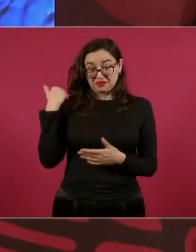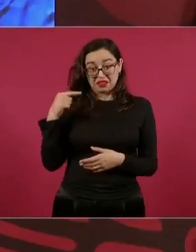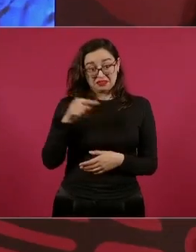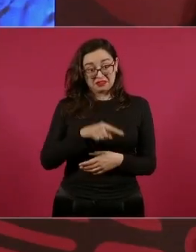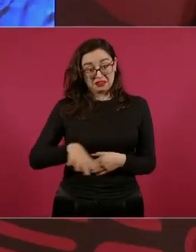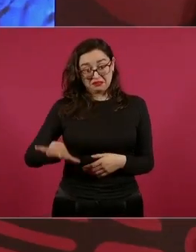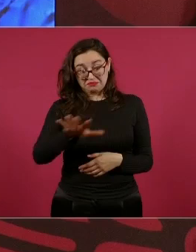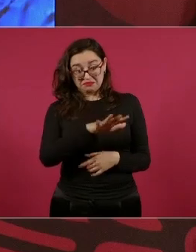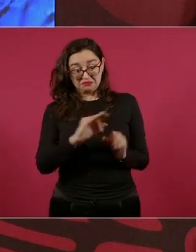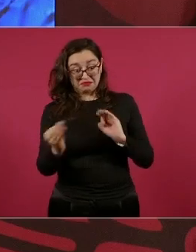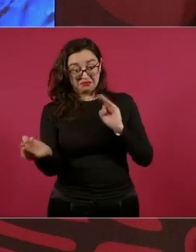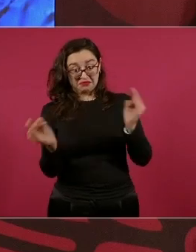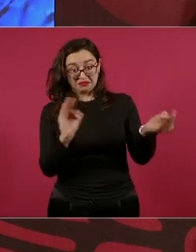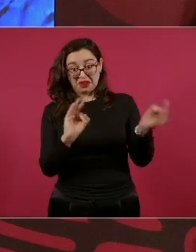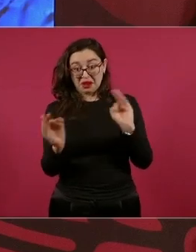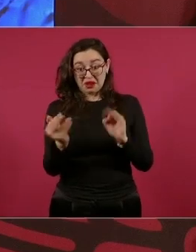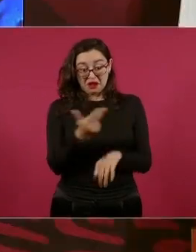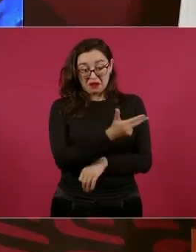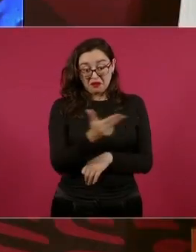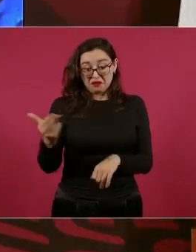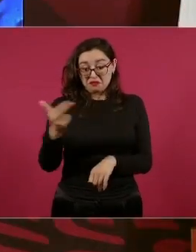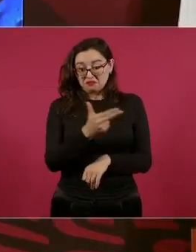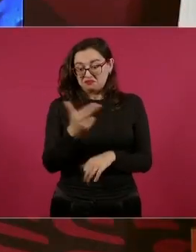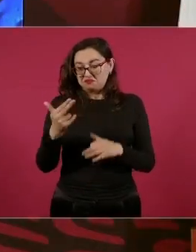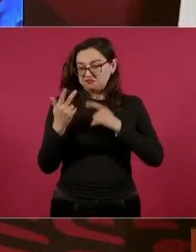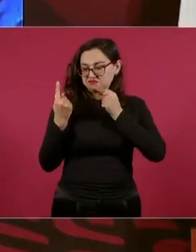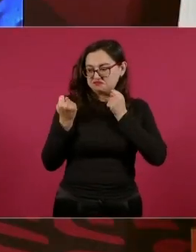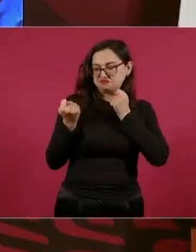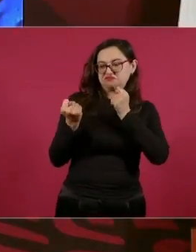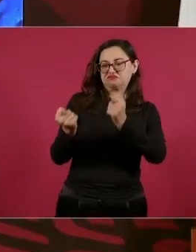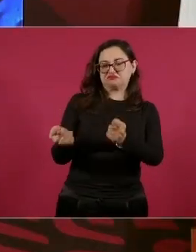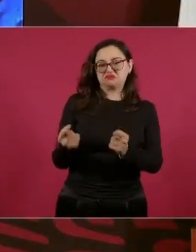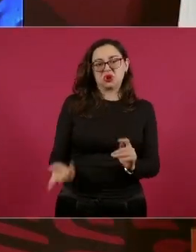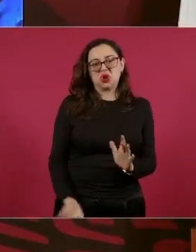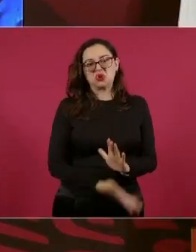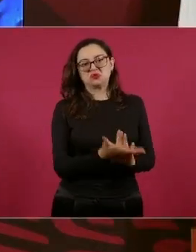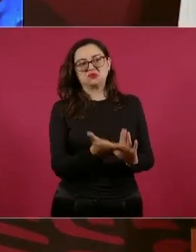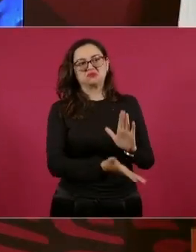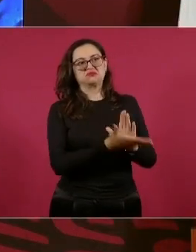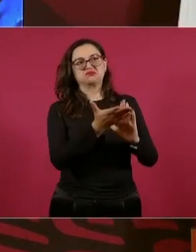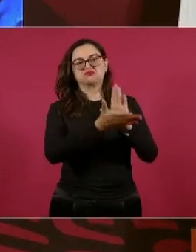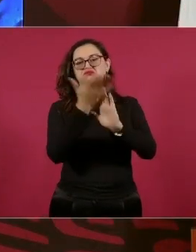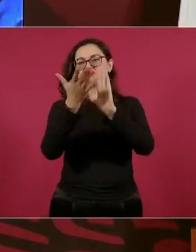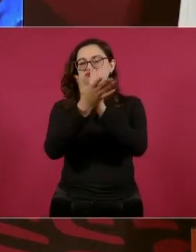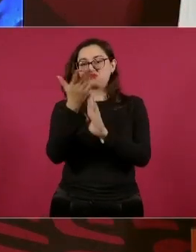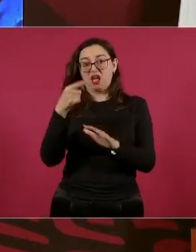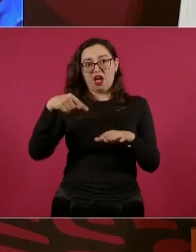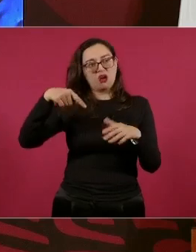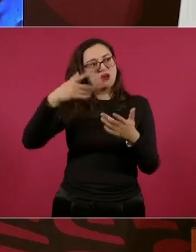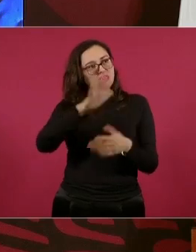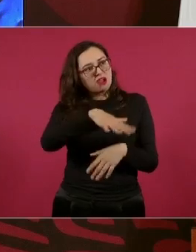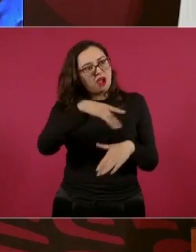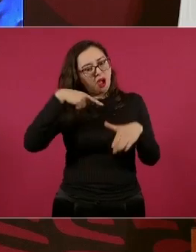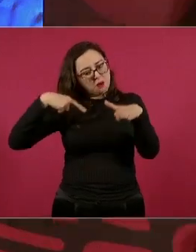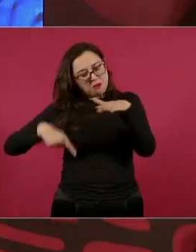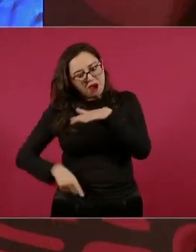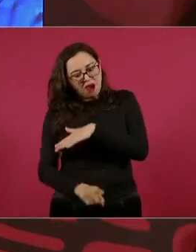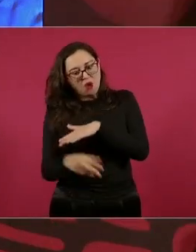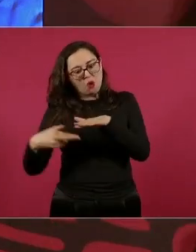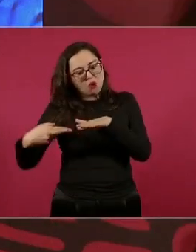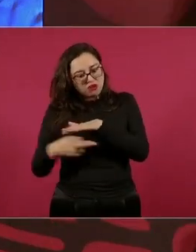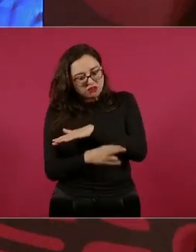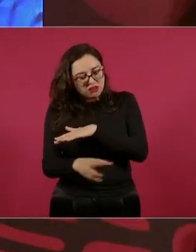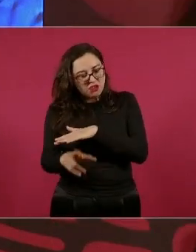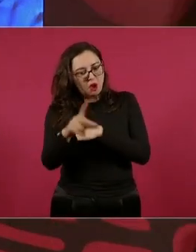mayoría de estos hoteles que están en la Riviera Maya se